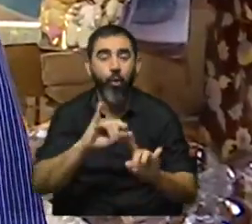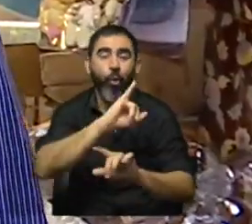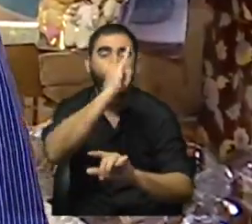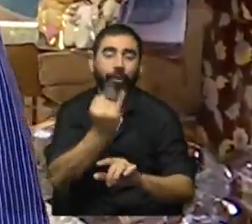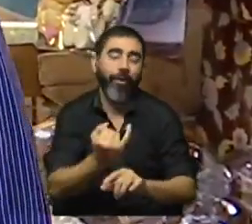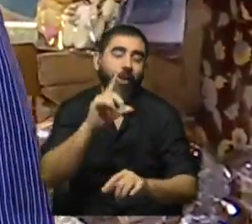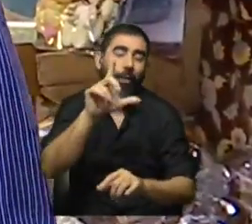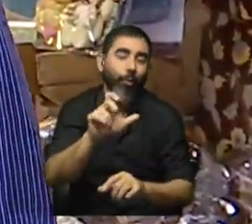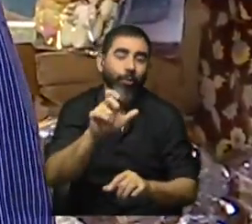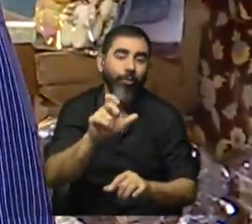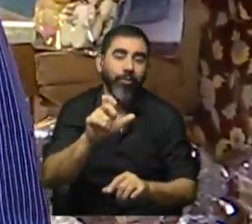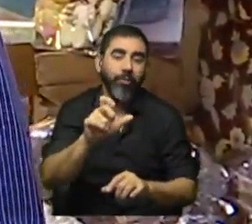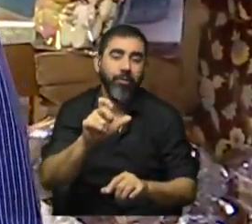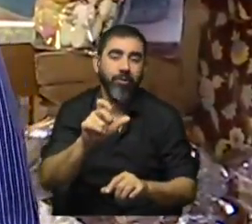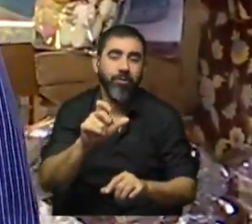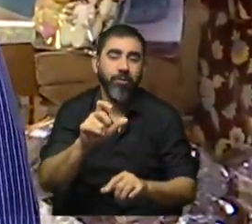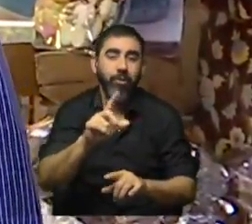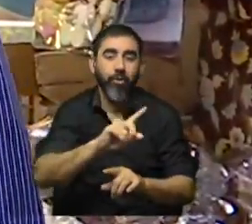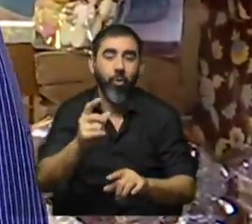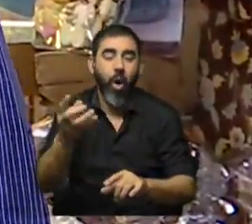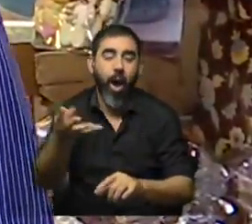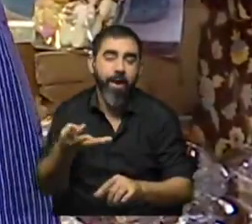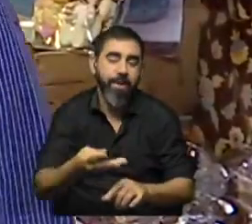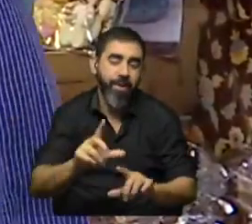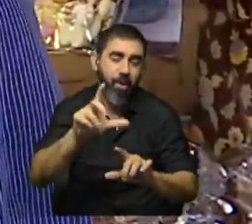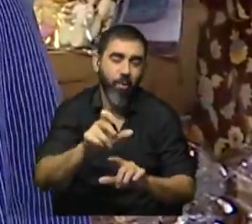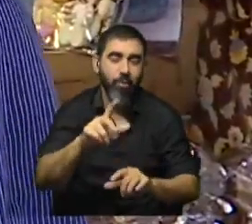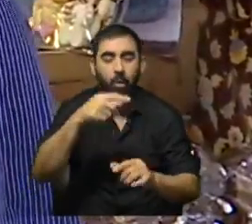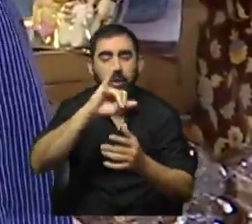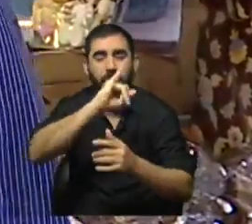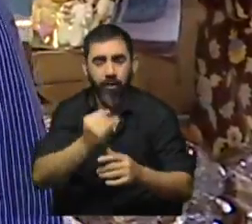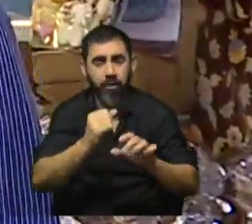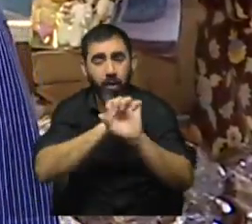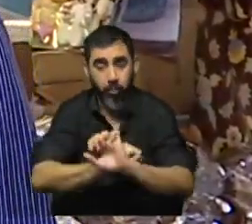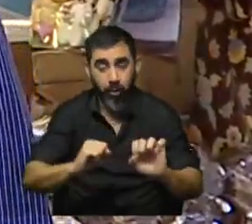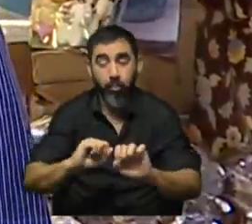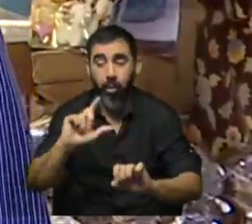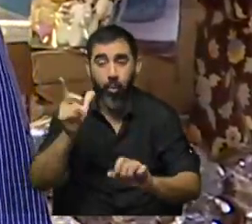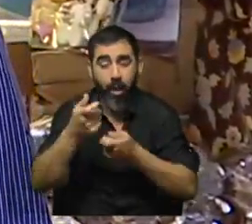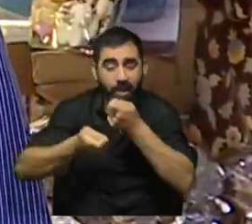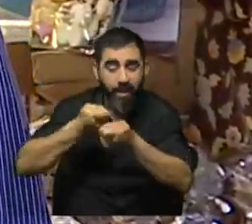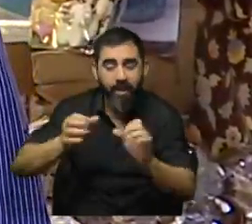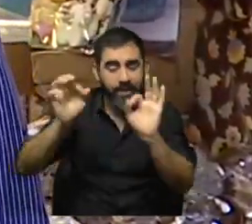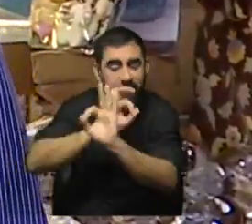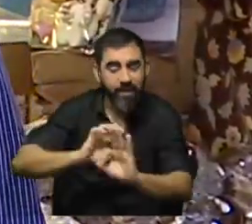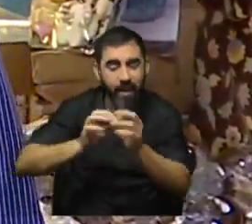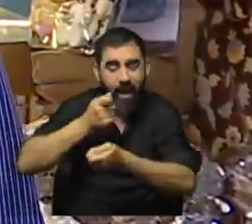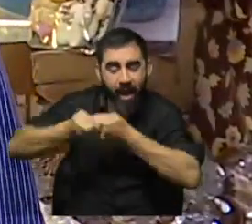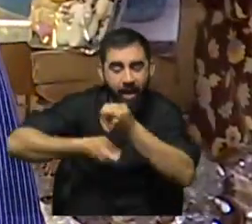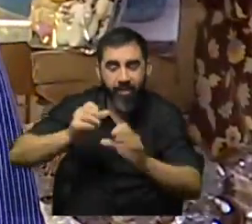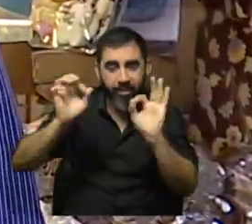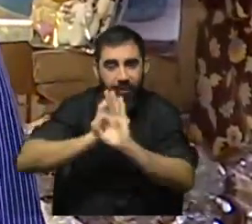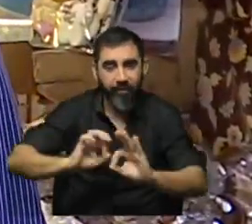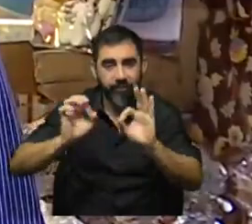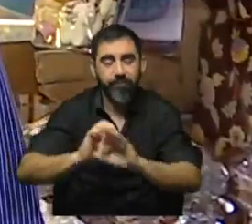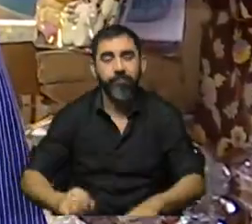no se pueda consumir harina, después para otro tipo de dieta, como decía, no tiene ningún tipo de aditivos, ni